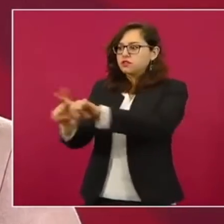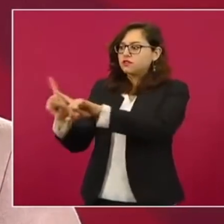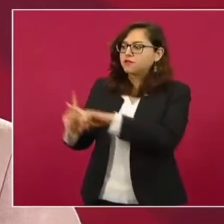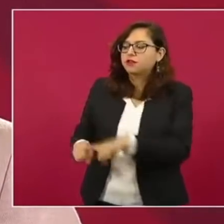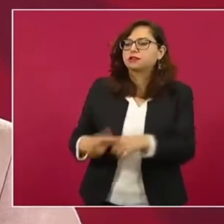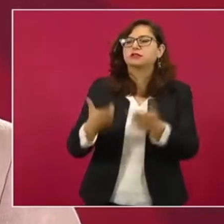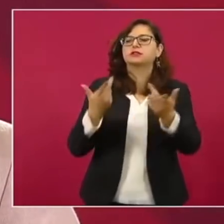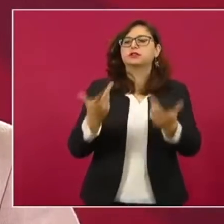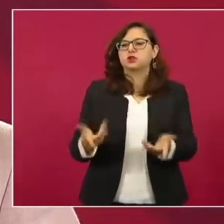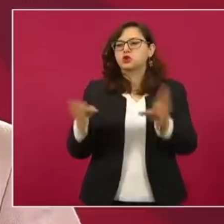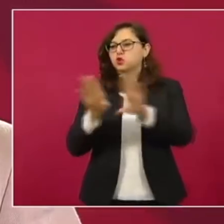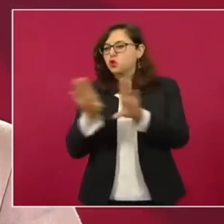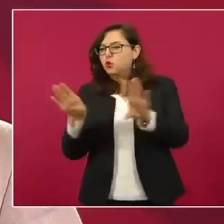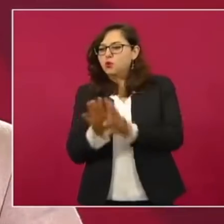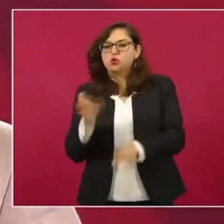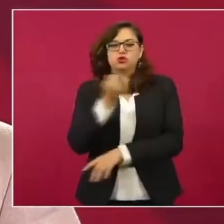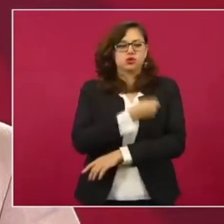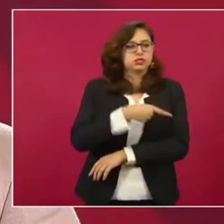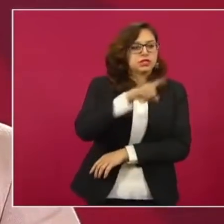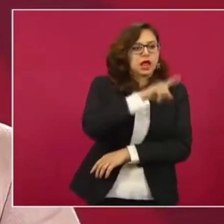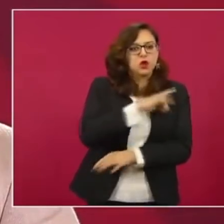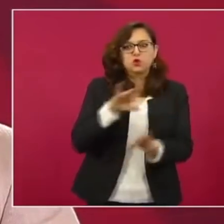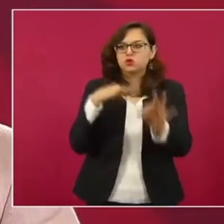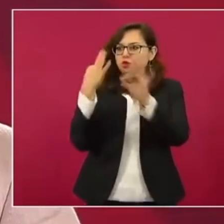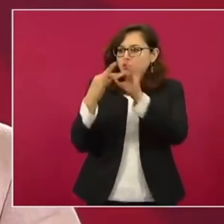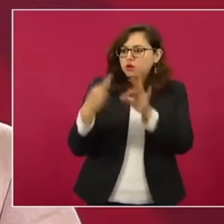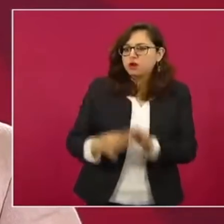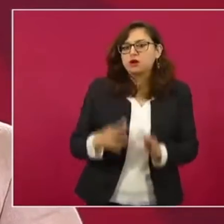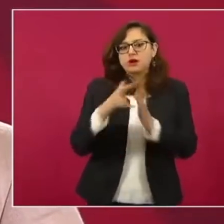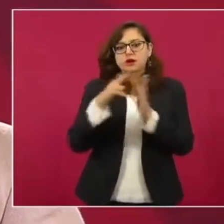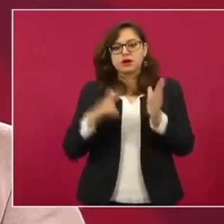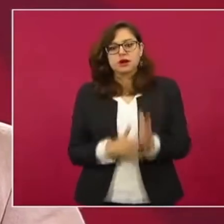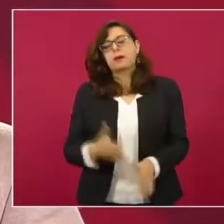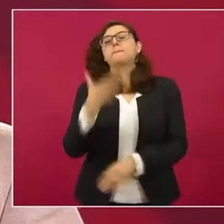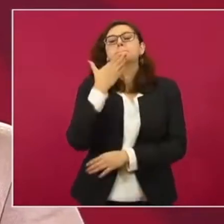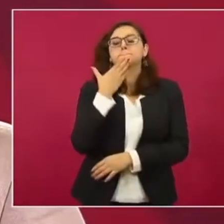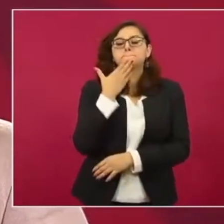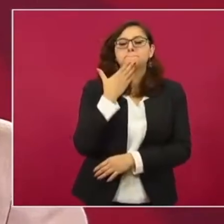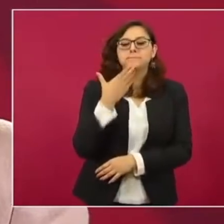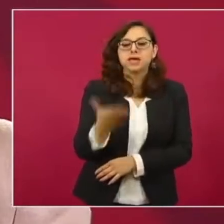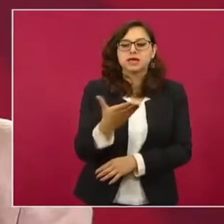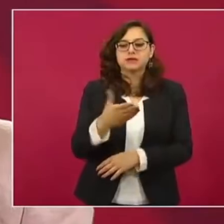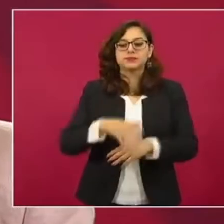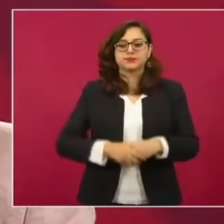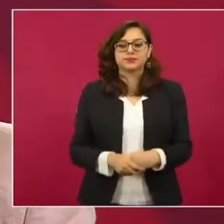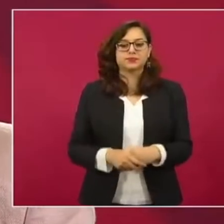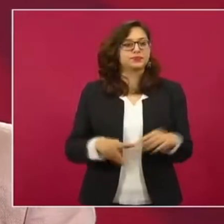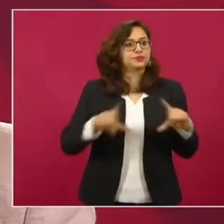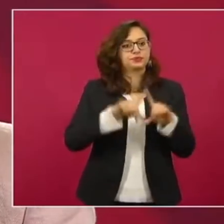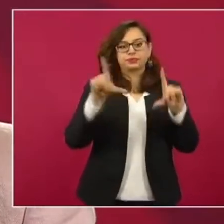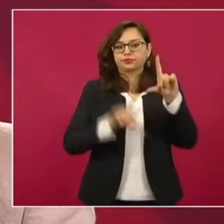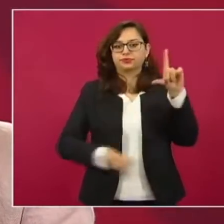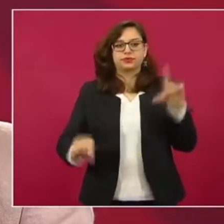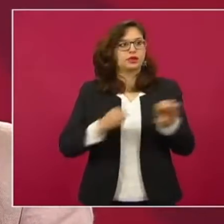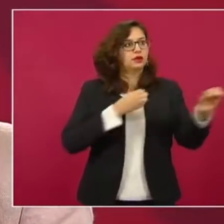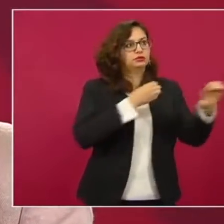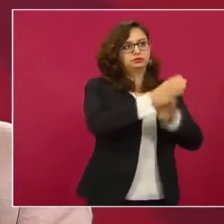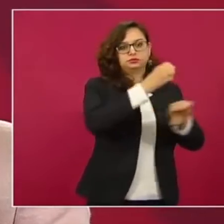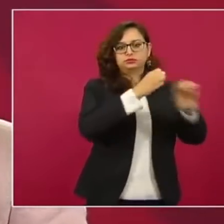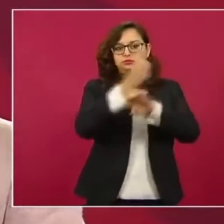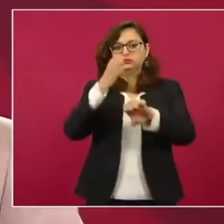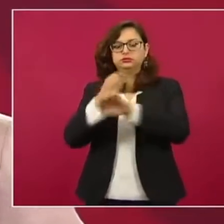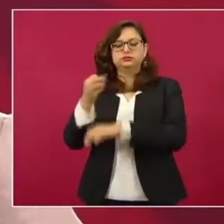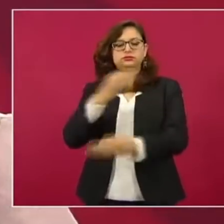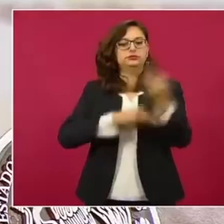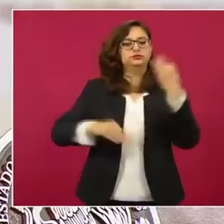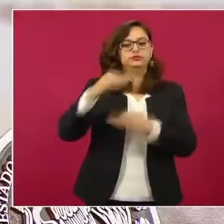y salud estén bien implementados. Esto en todas las entidades federativas del